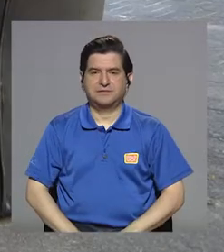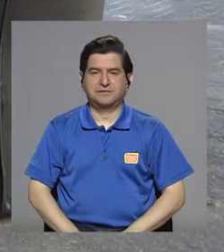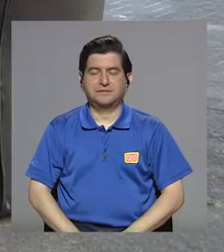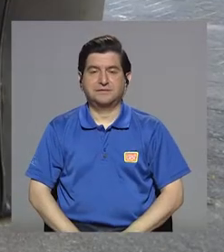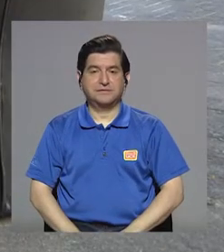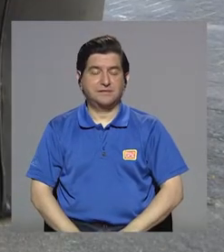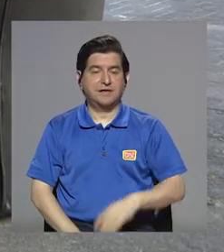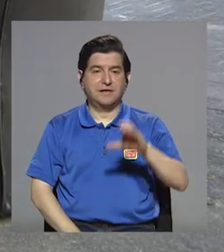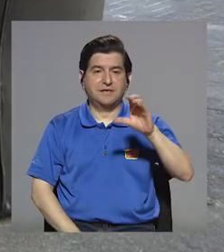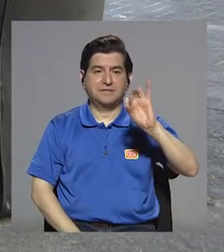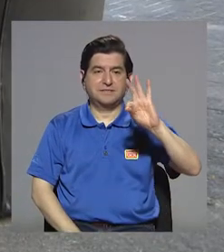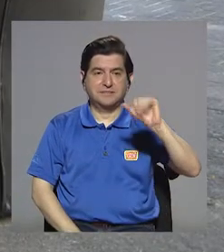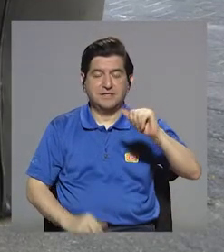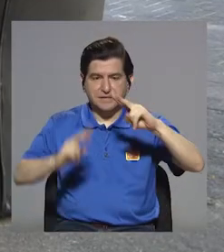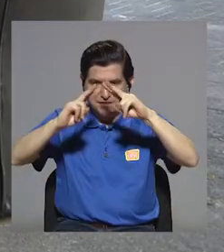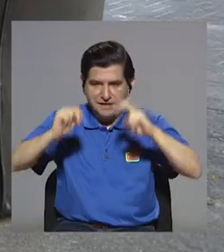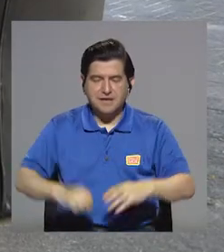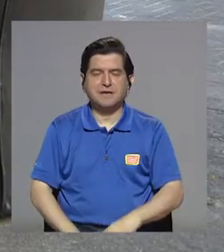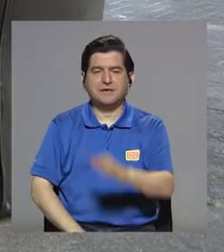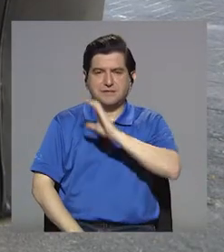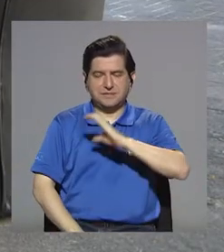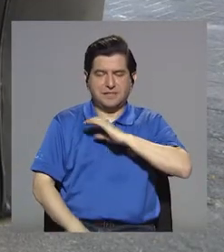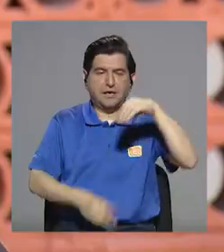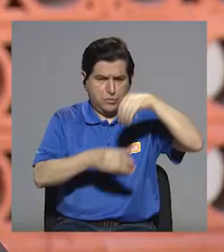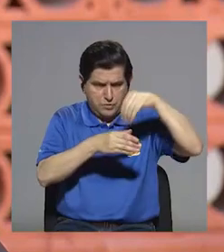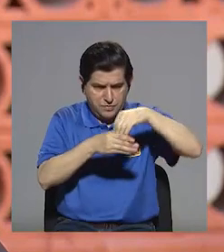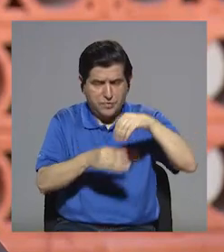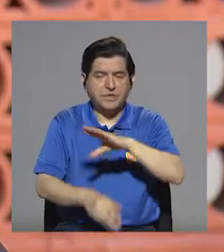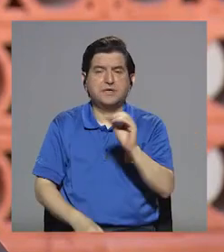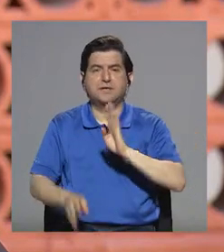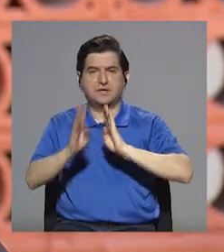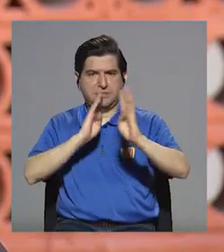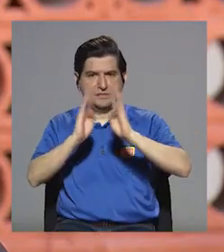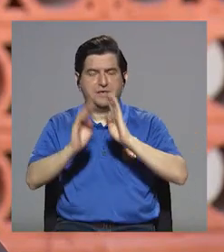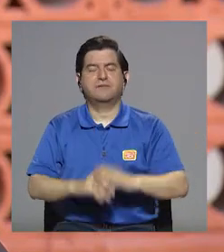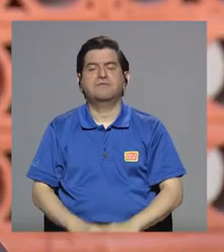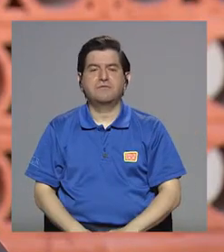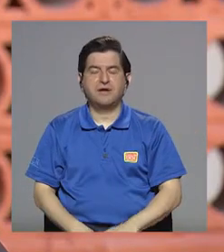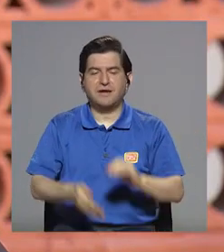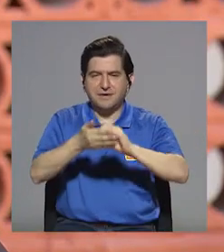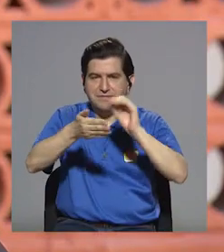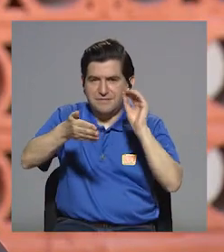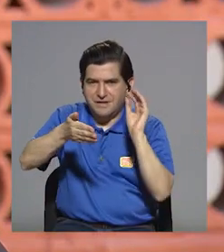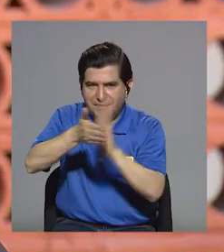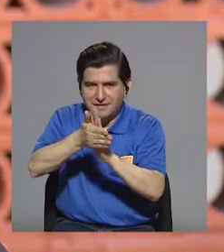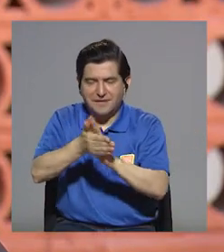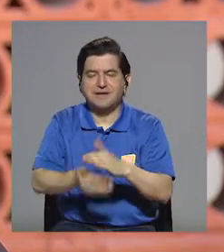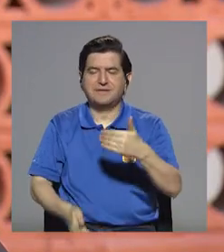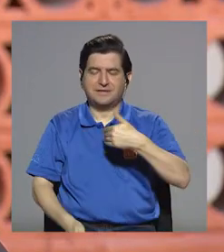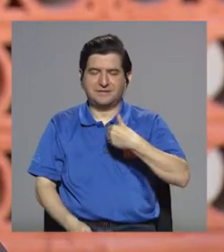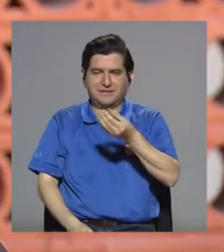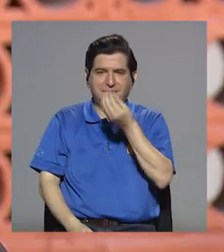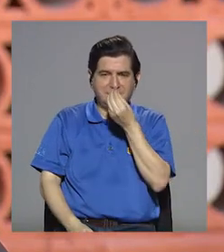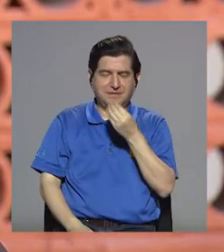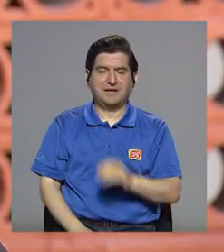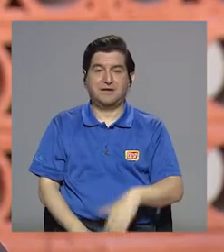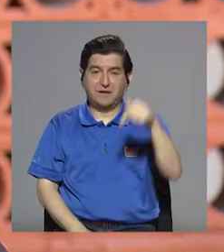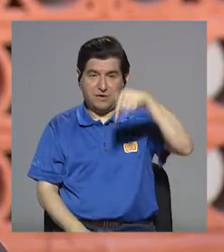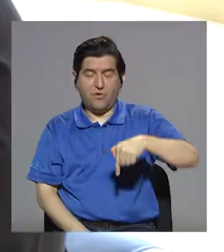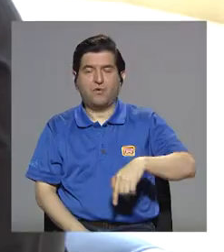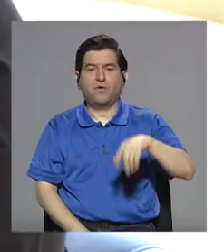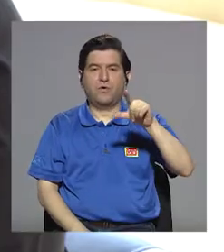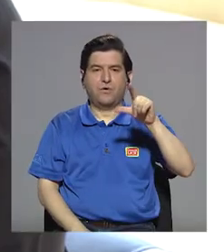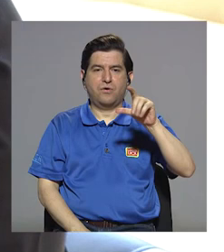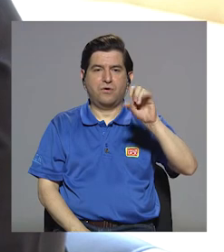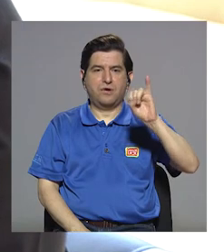En el CITA analizan la calidad y los compuestos y por eso entonces vamos a hablar acerca de la etiqueta de los alimentos. Está con nosotros